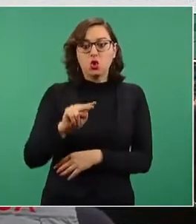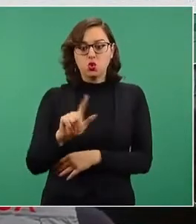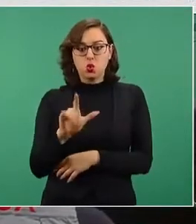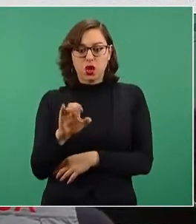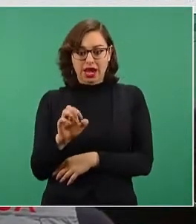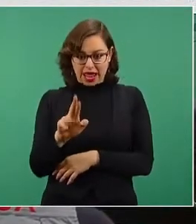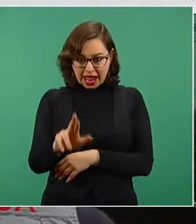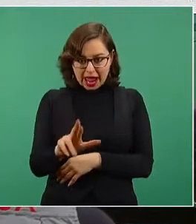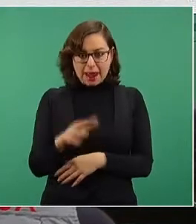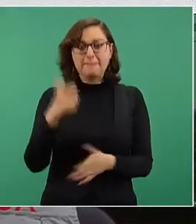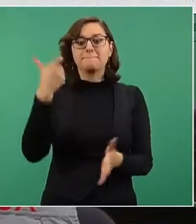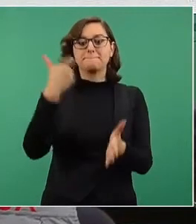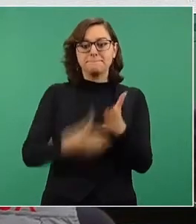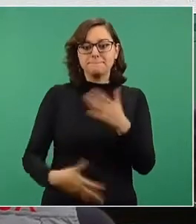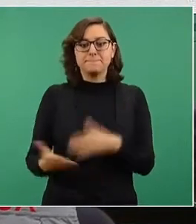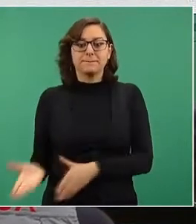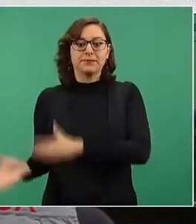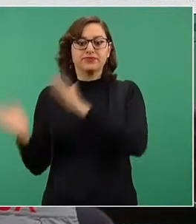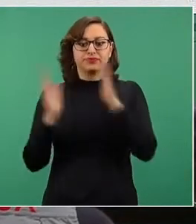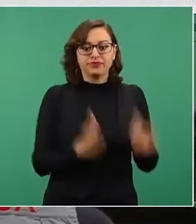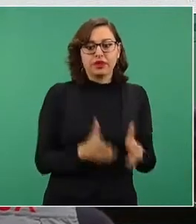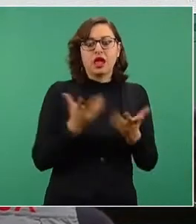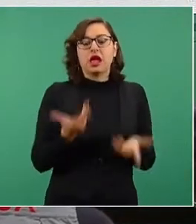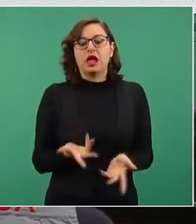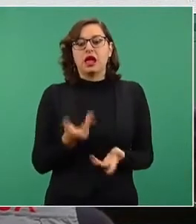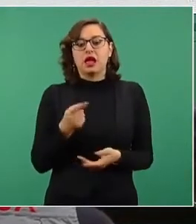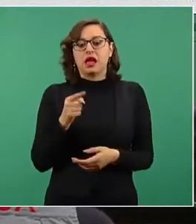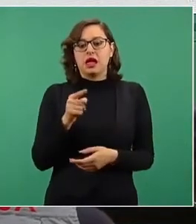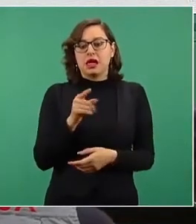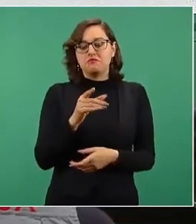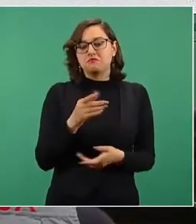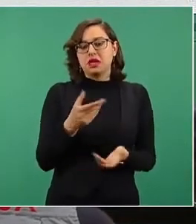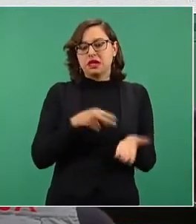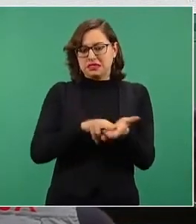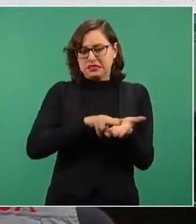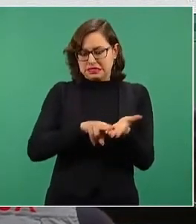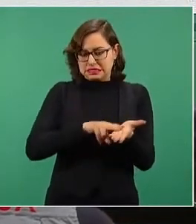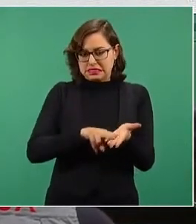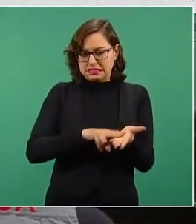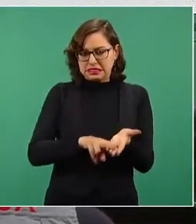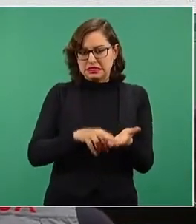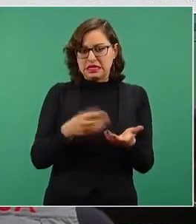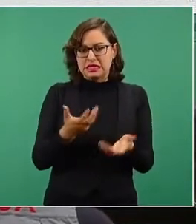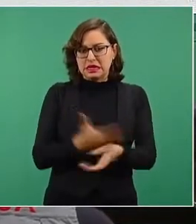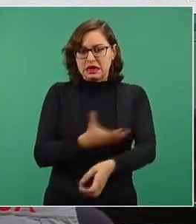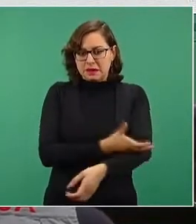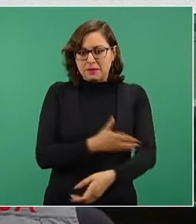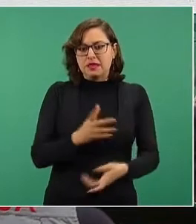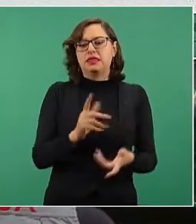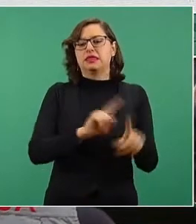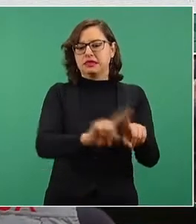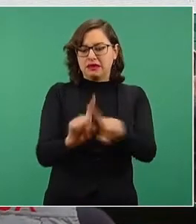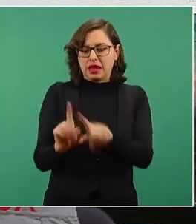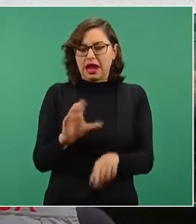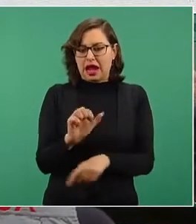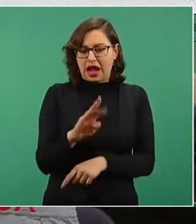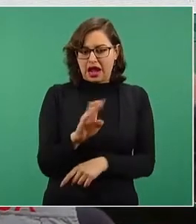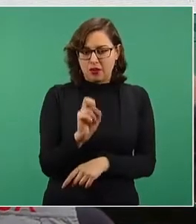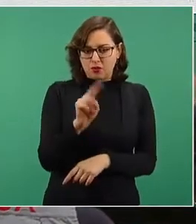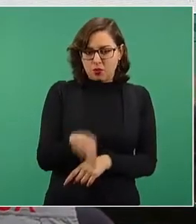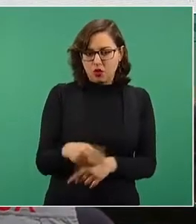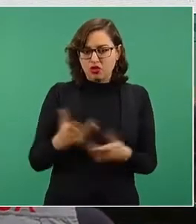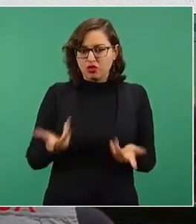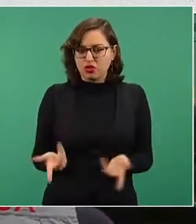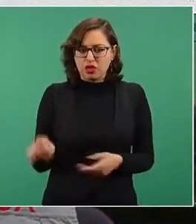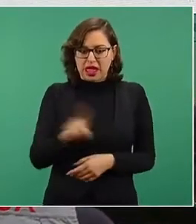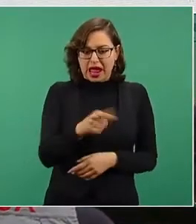El carbón, el ciclo combinado es CFE. Este es importante, fíjense, porque los ciclos combinados son los que usan gas. No que los privados son